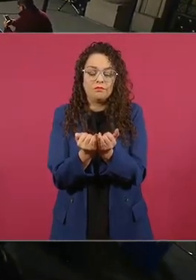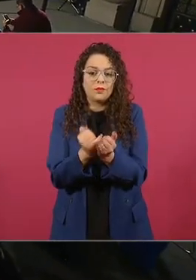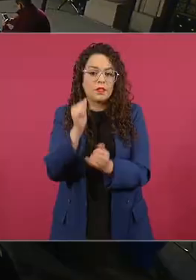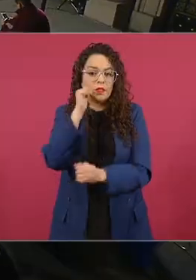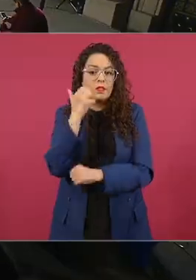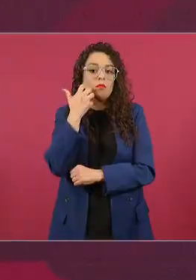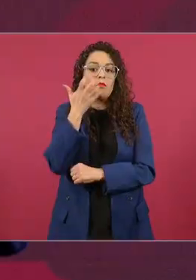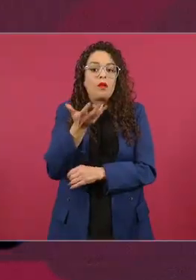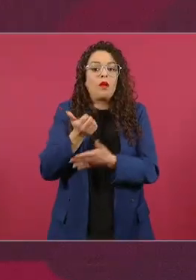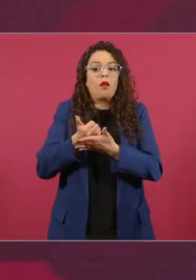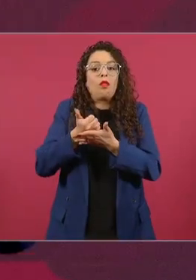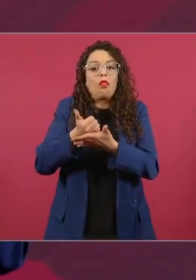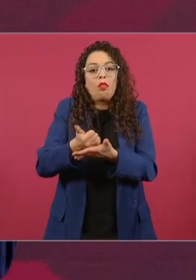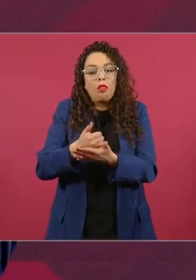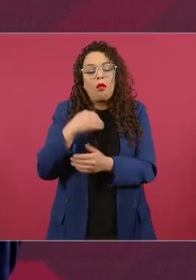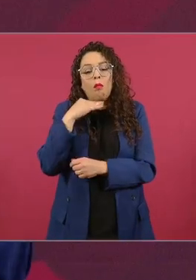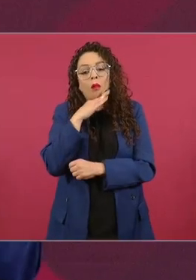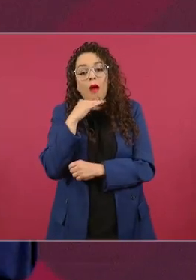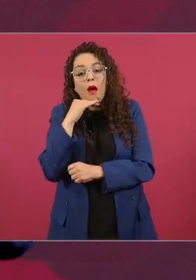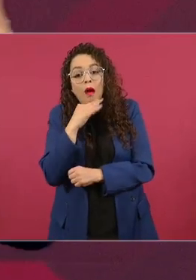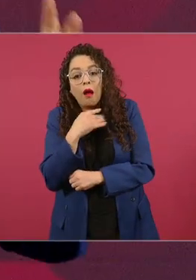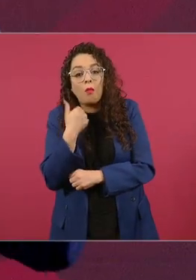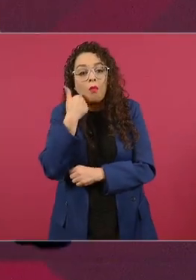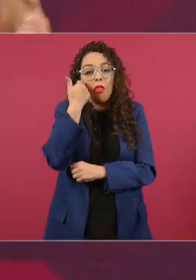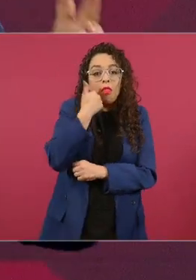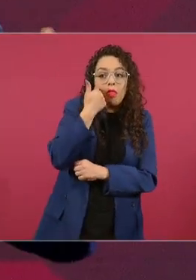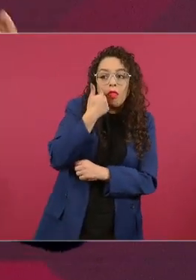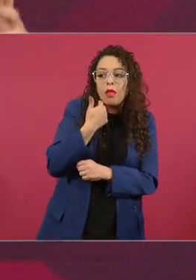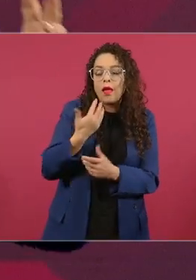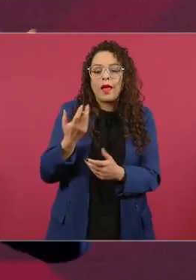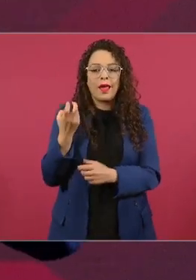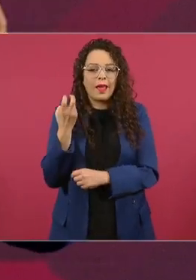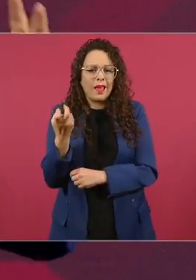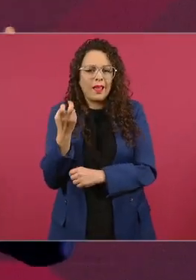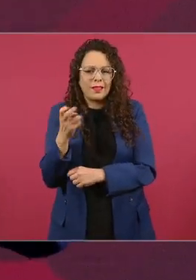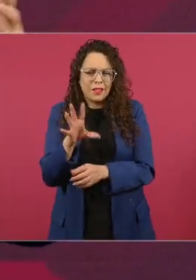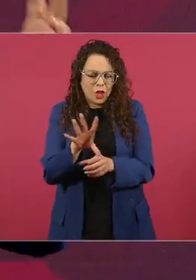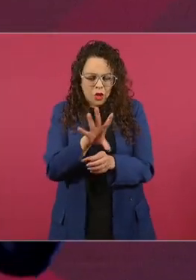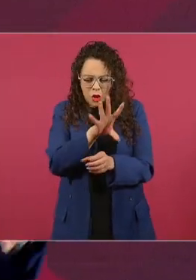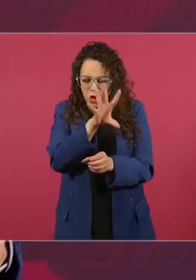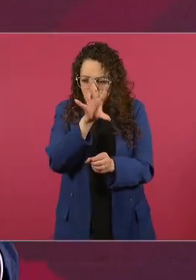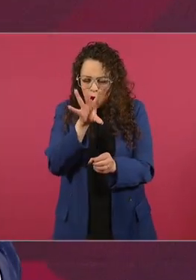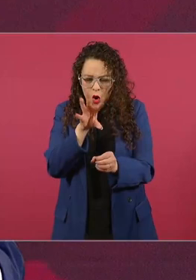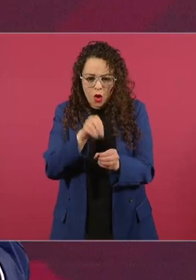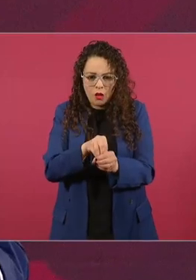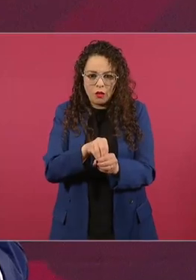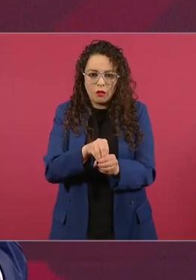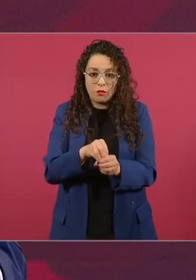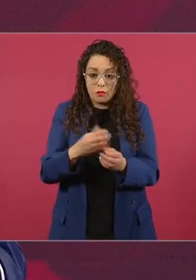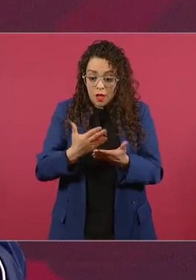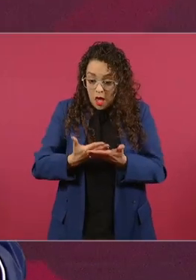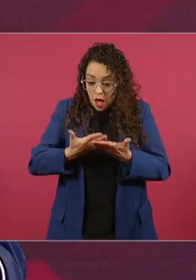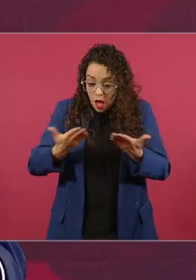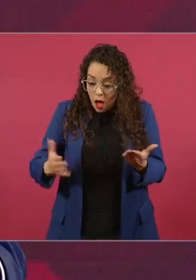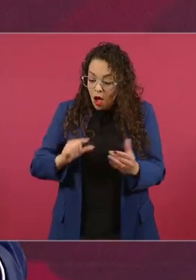todo eso entonces apenas y están cambiando las cosas